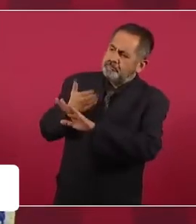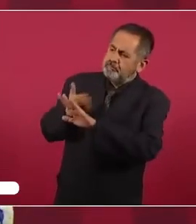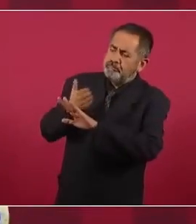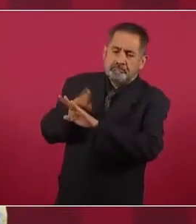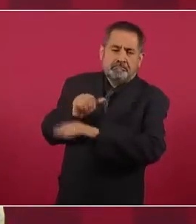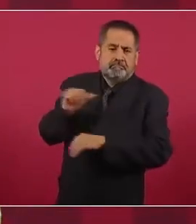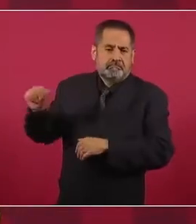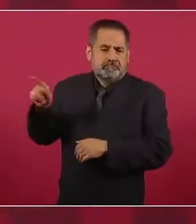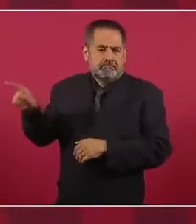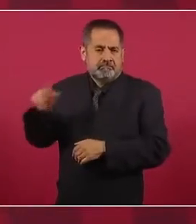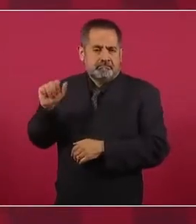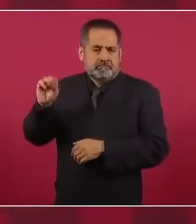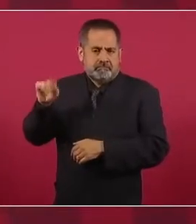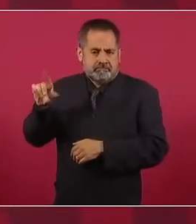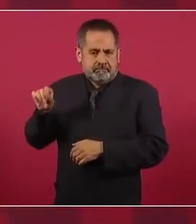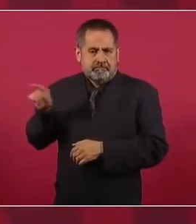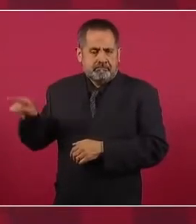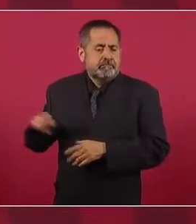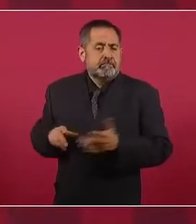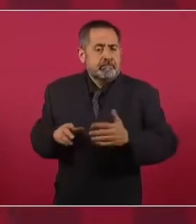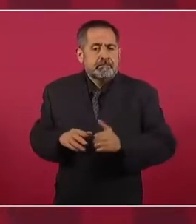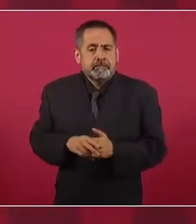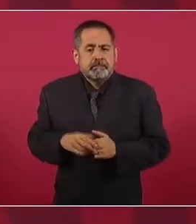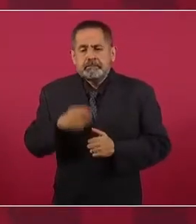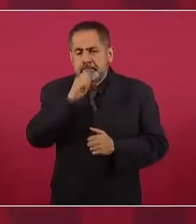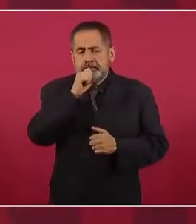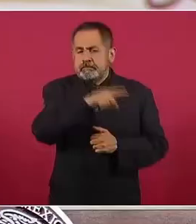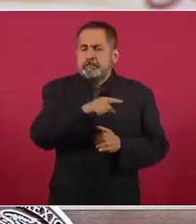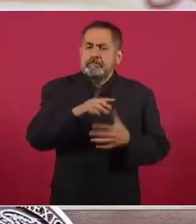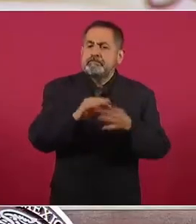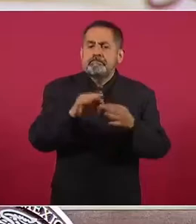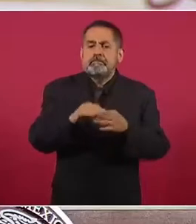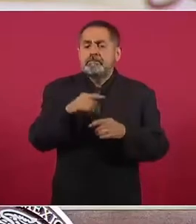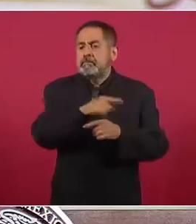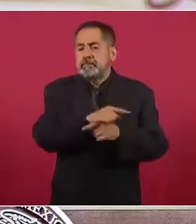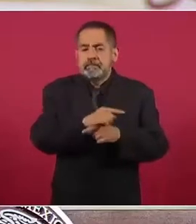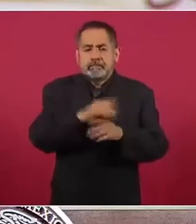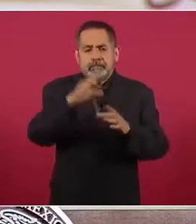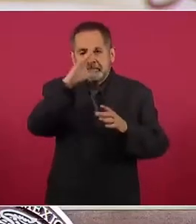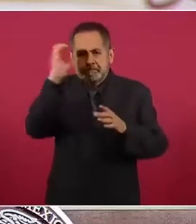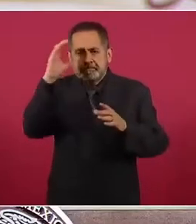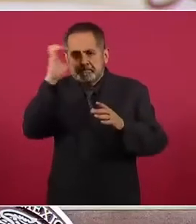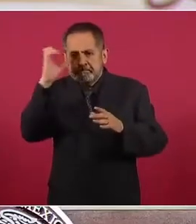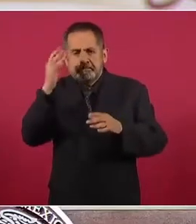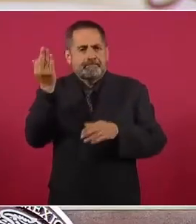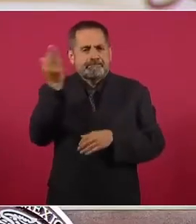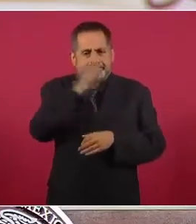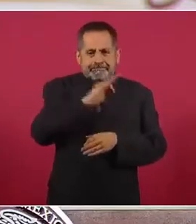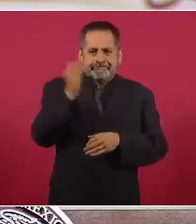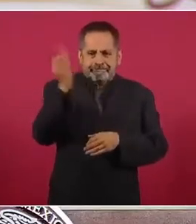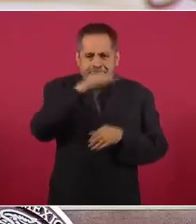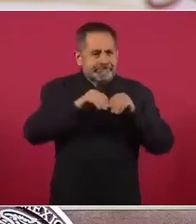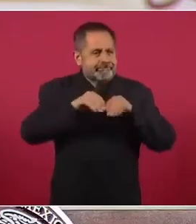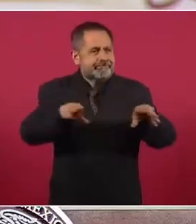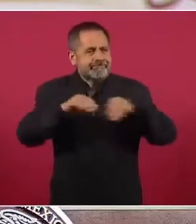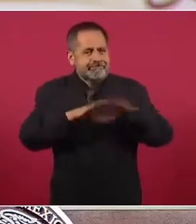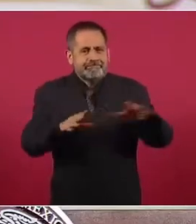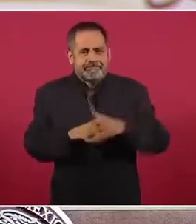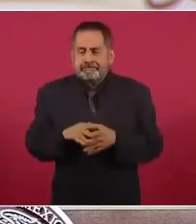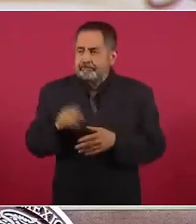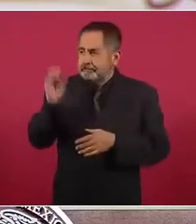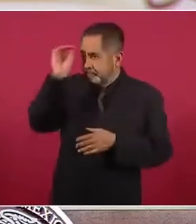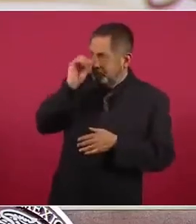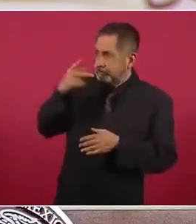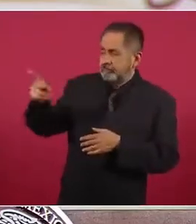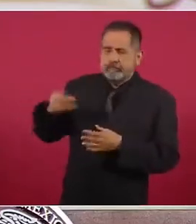presidente López Obrador y sociales, pero también se dedica a compartir fotos falsas y opinar sobre la vida personal del